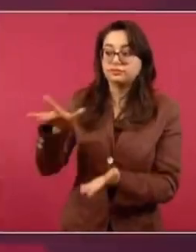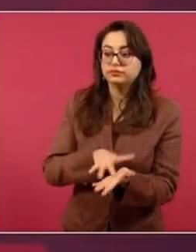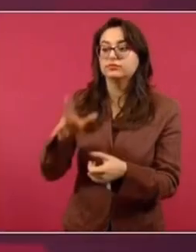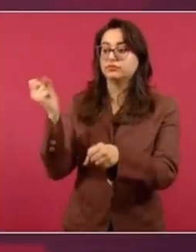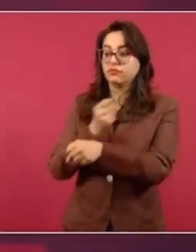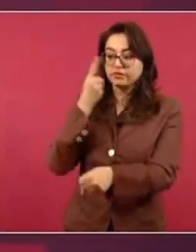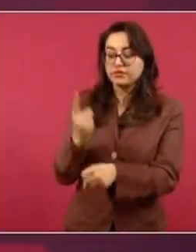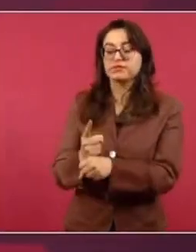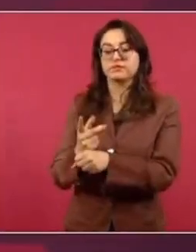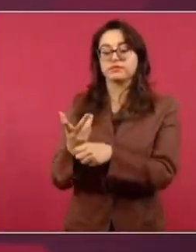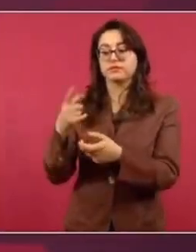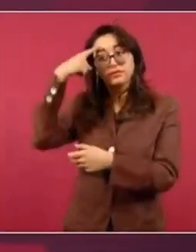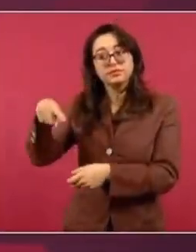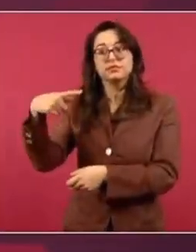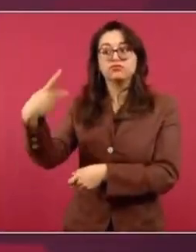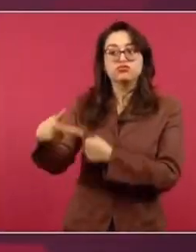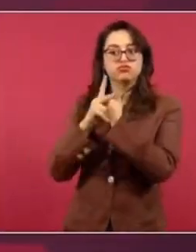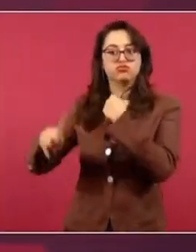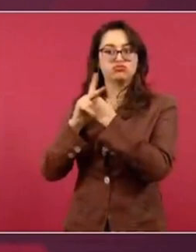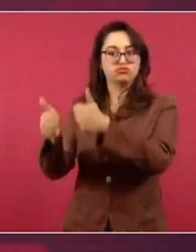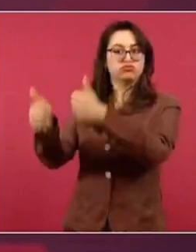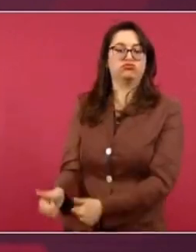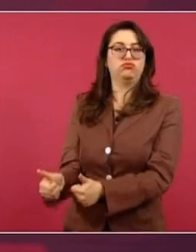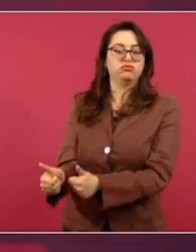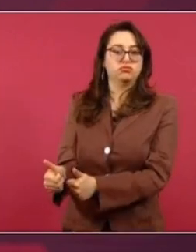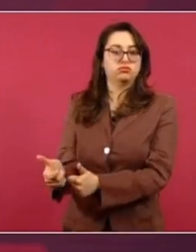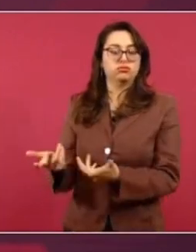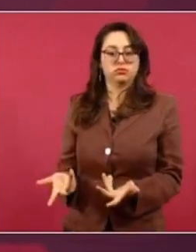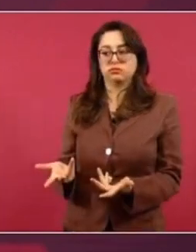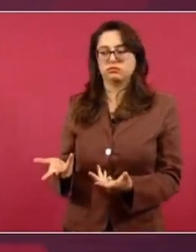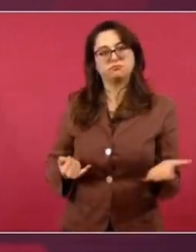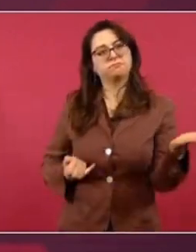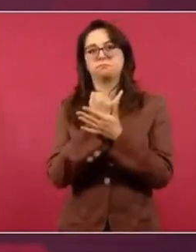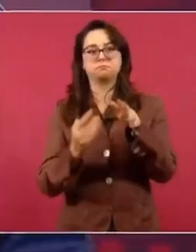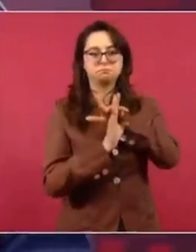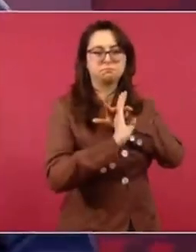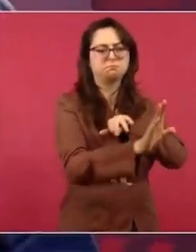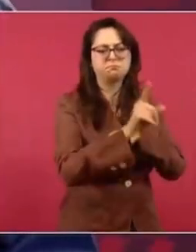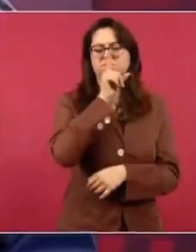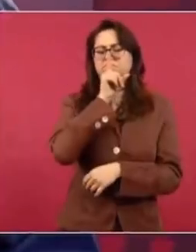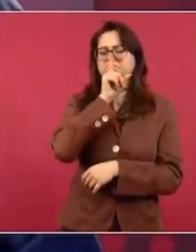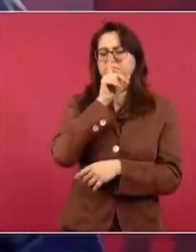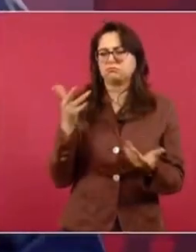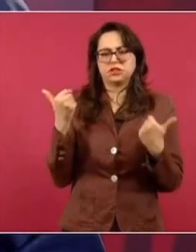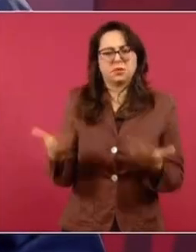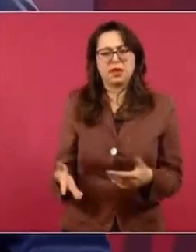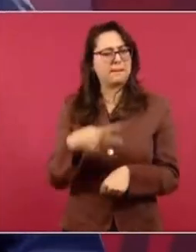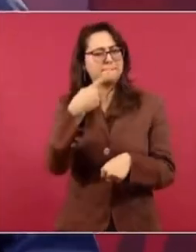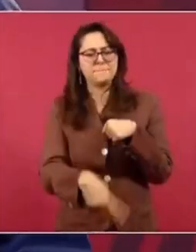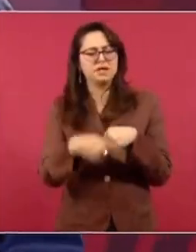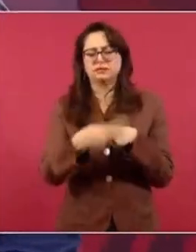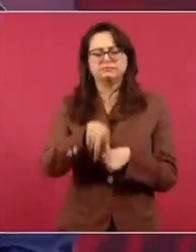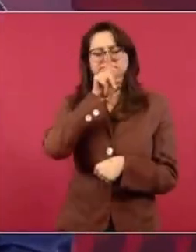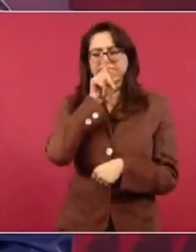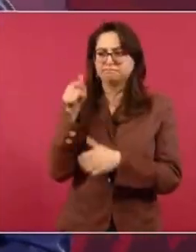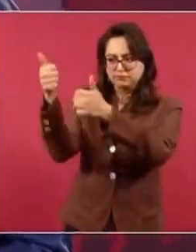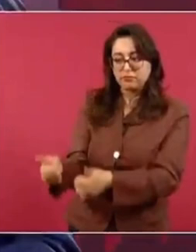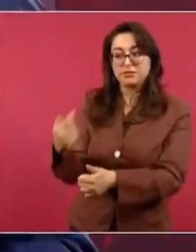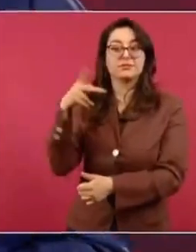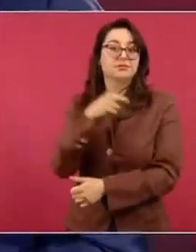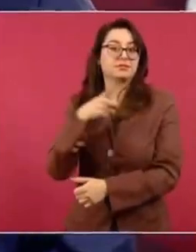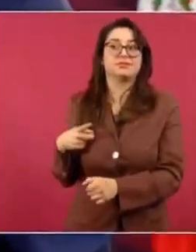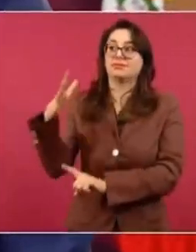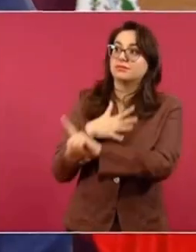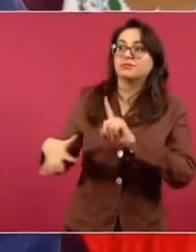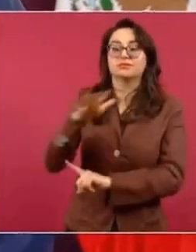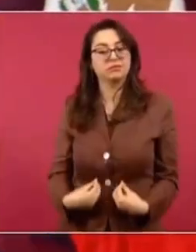a los migrantes en sus lugares de origen para que no tomen la decisión de echarse andar, correr riesgos, para mejorar sus